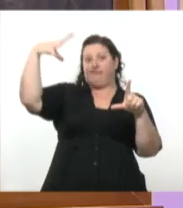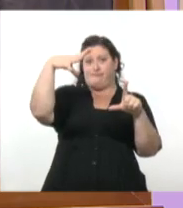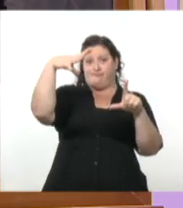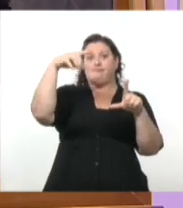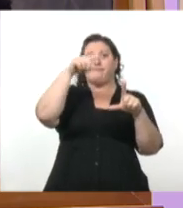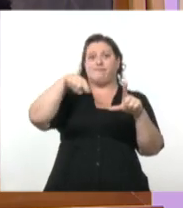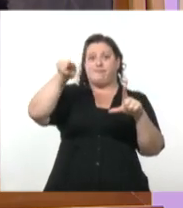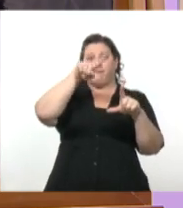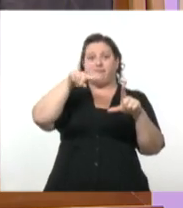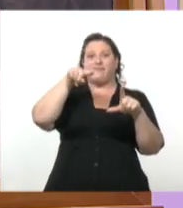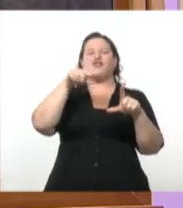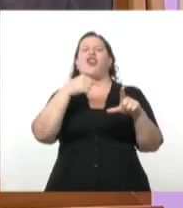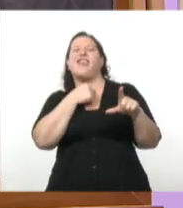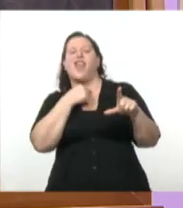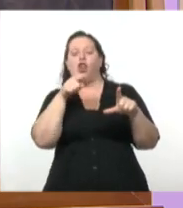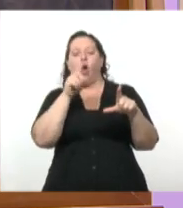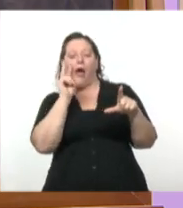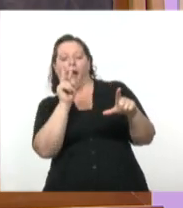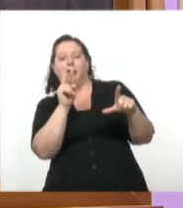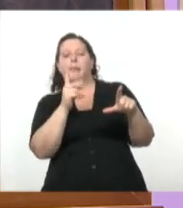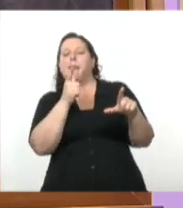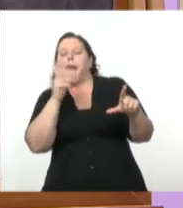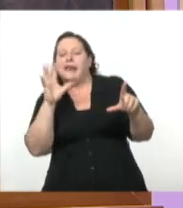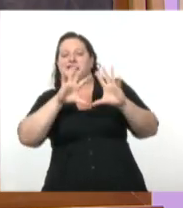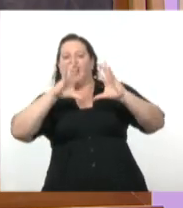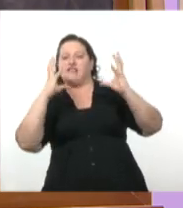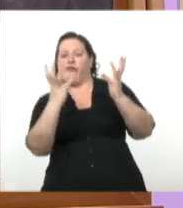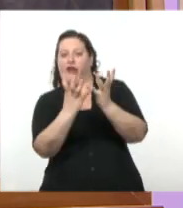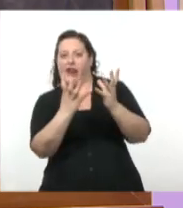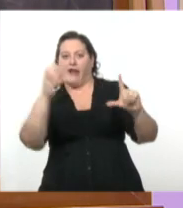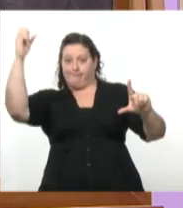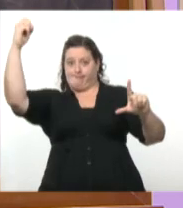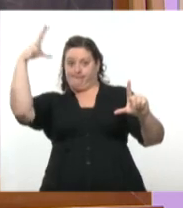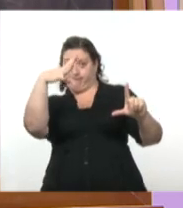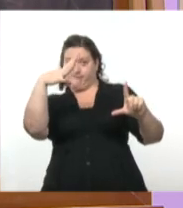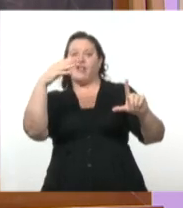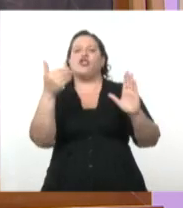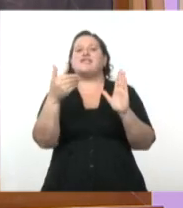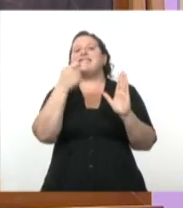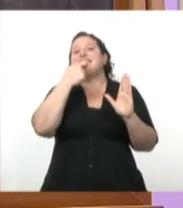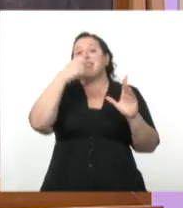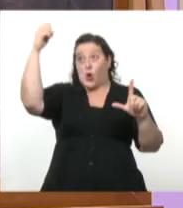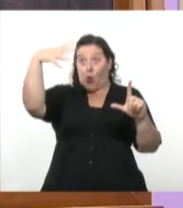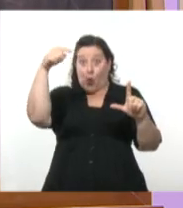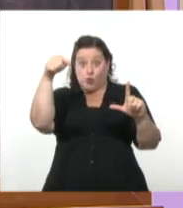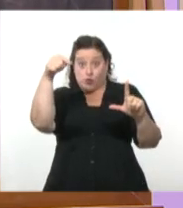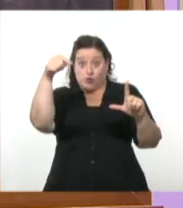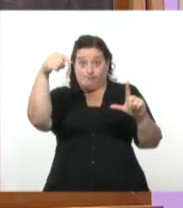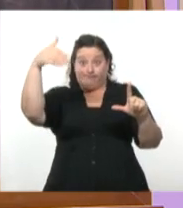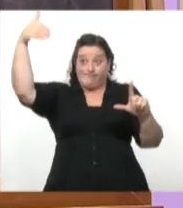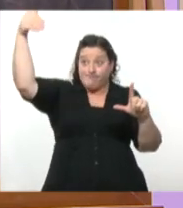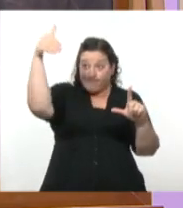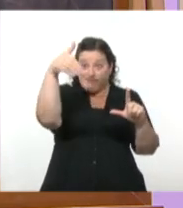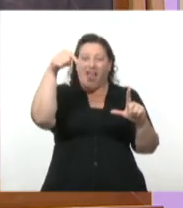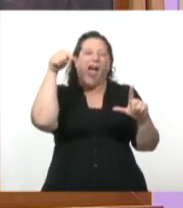quiero transformar en esfera, y entonces el lugar en donde la luz se encuentre perpendicular a esta esfera es donde